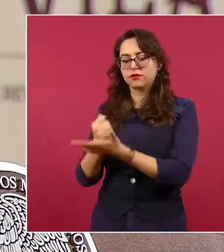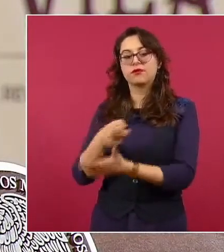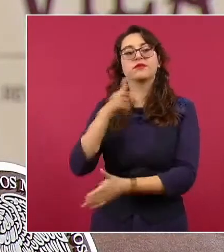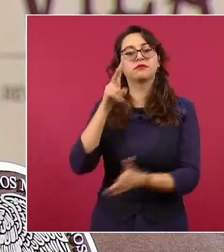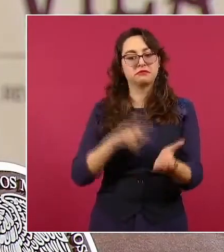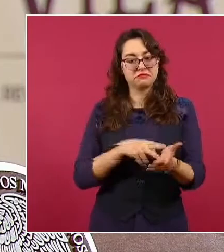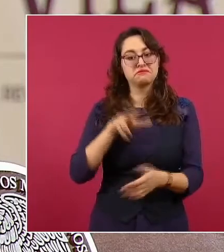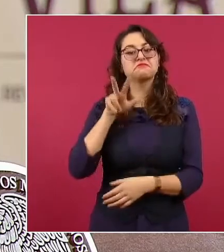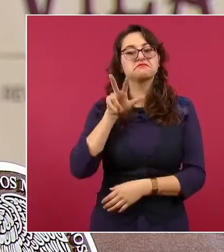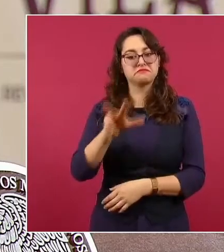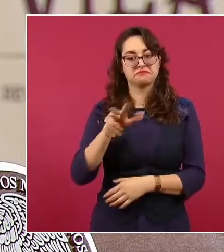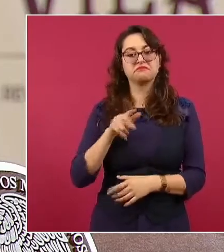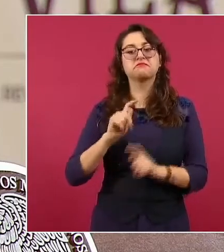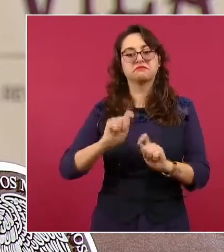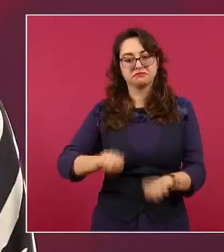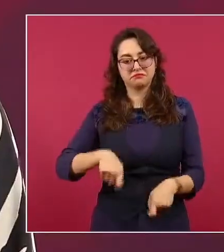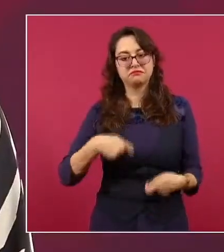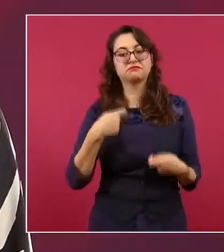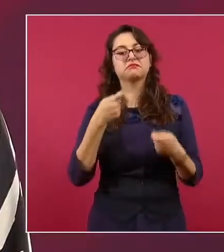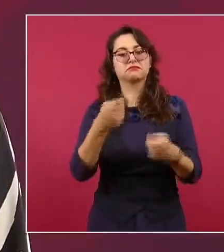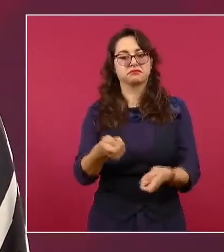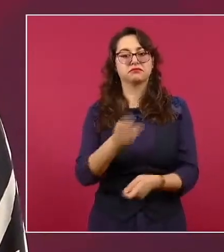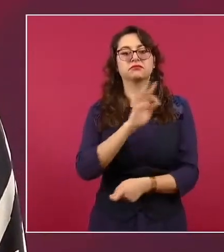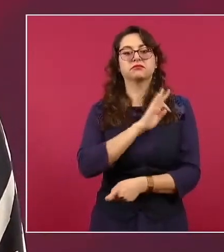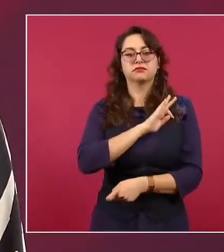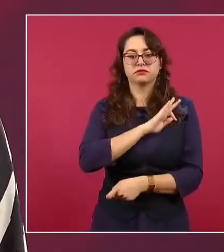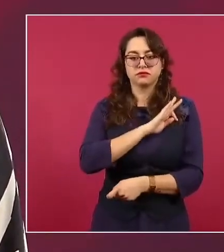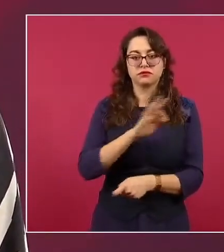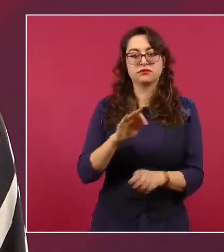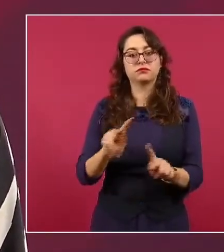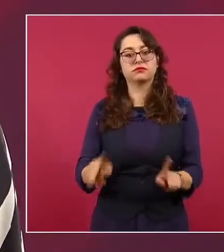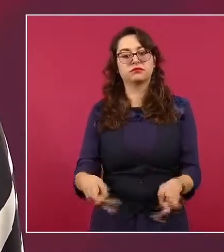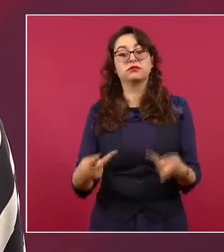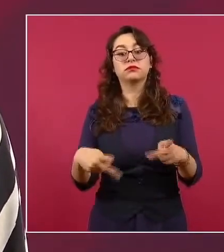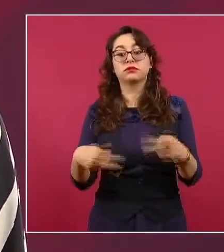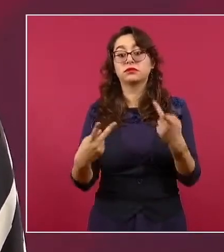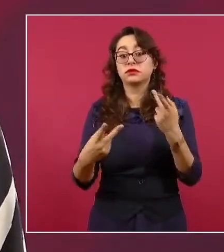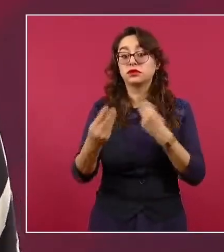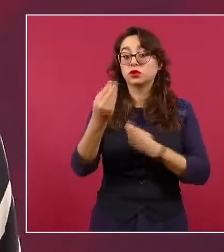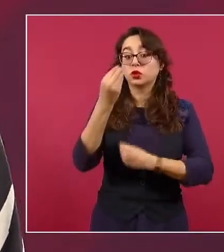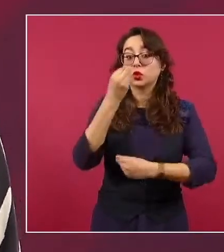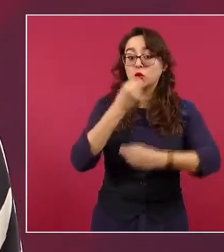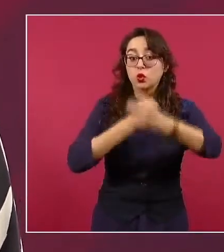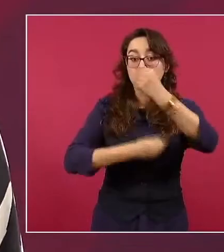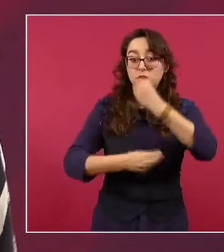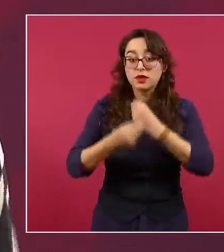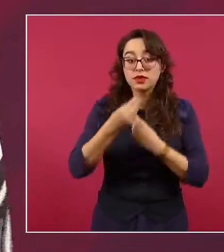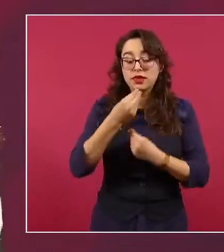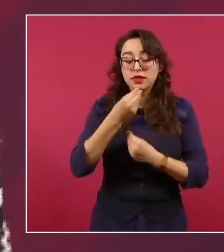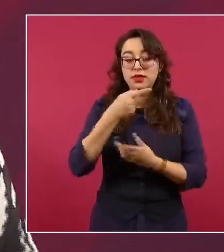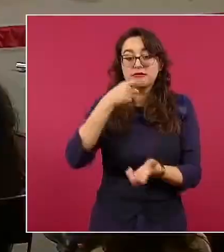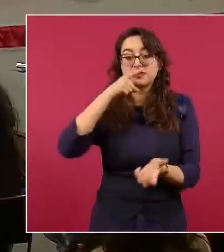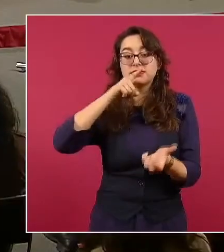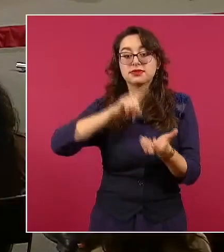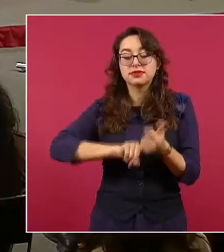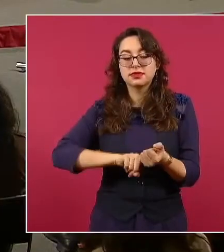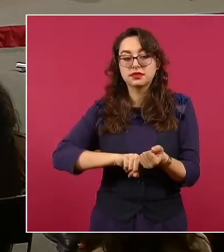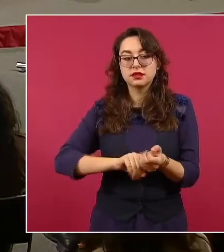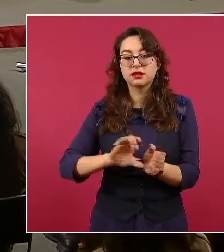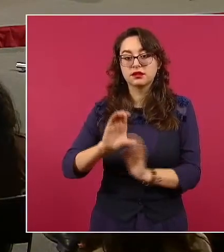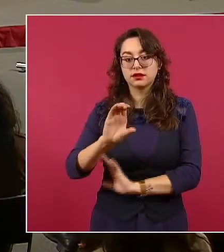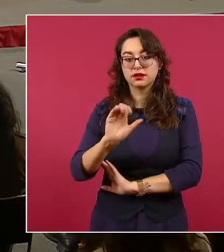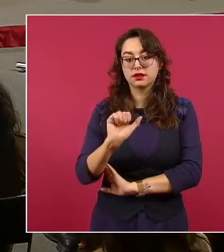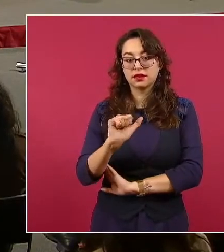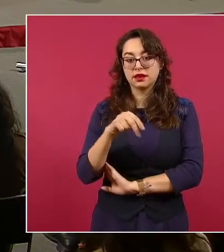COFEPRIS para comercializar suplementos alimenticios con cannabis. Aquí en la pantalla